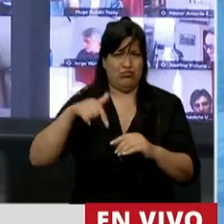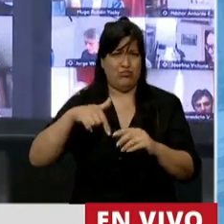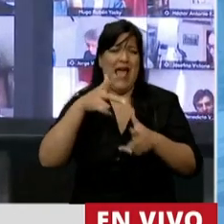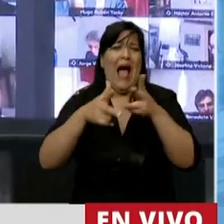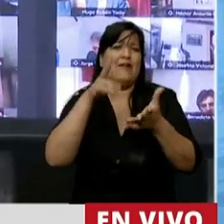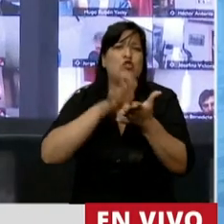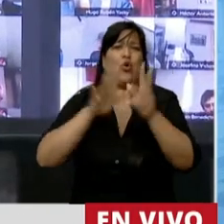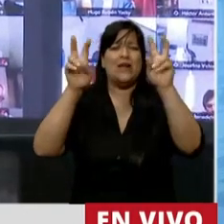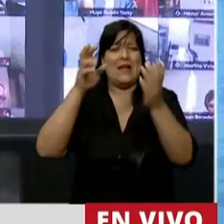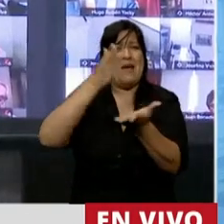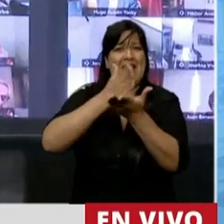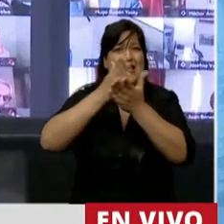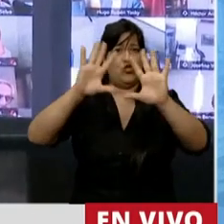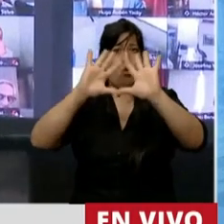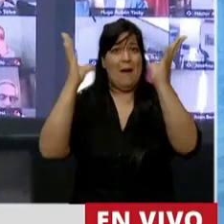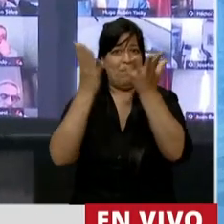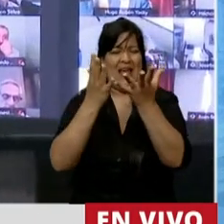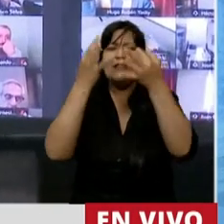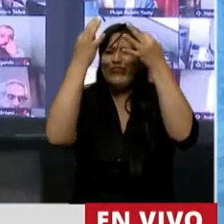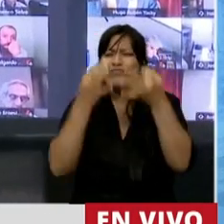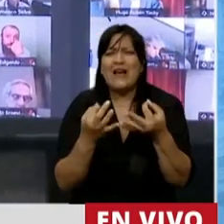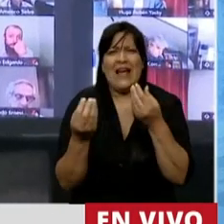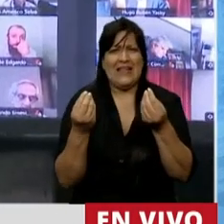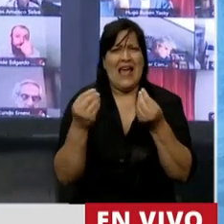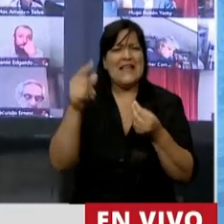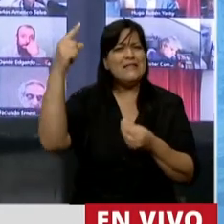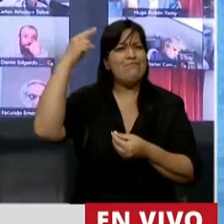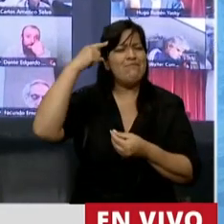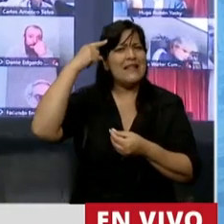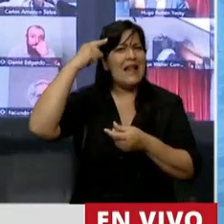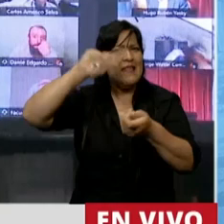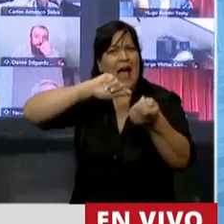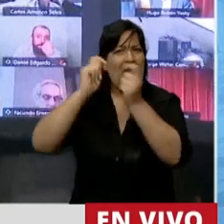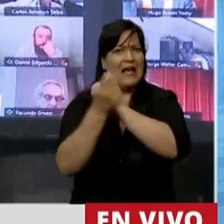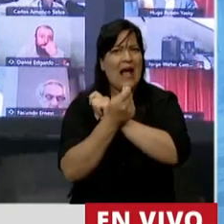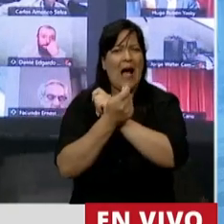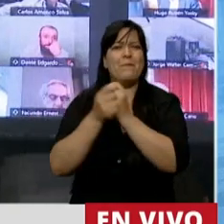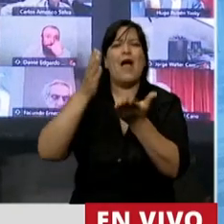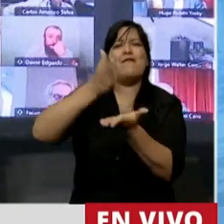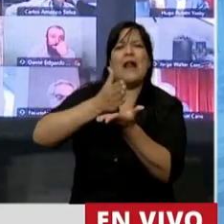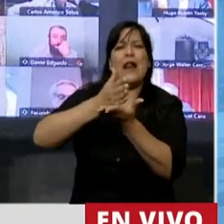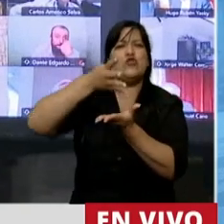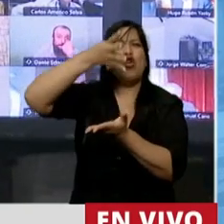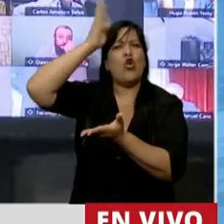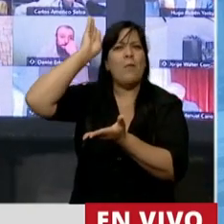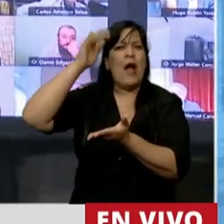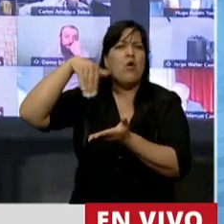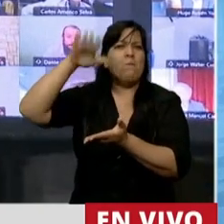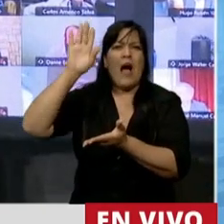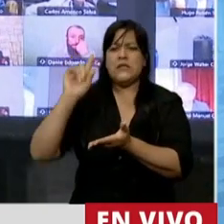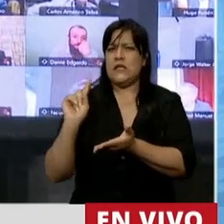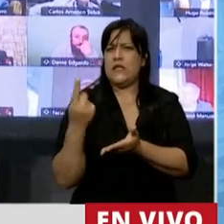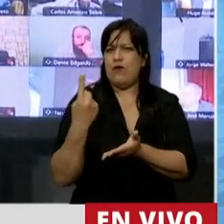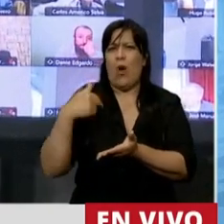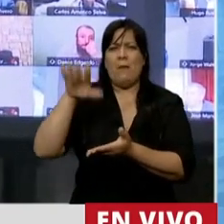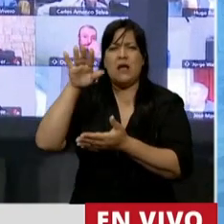Lo que hace al derecho ambiental, propiamente dicho, cambia la mentalidad del derecho romanístico, que es individualista y es